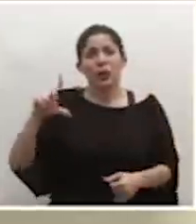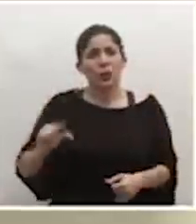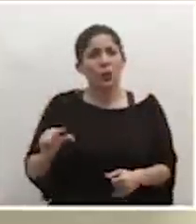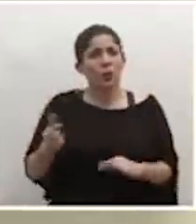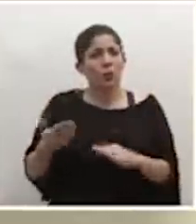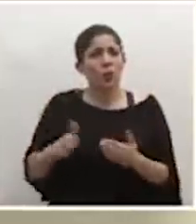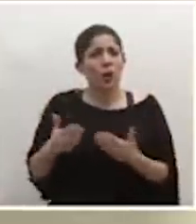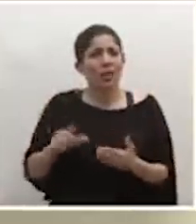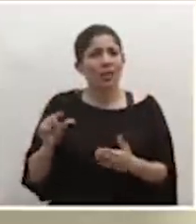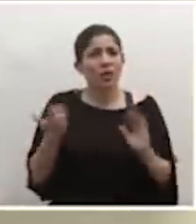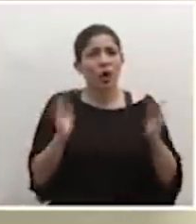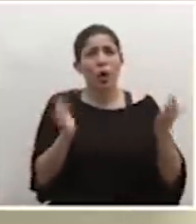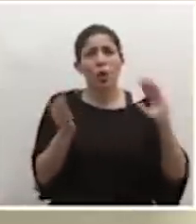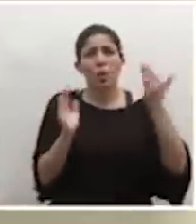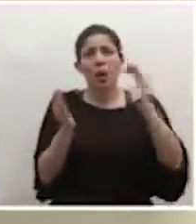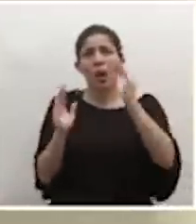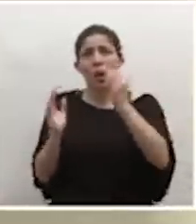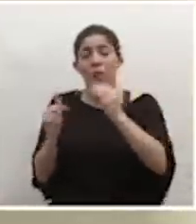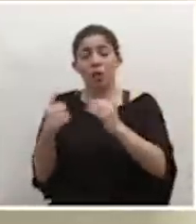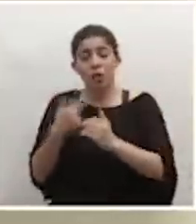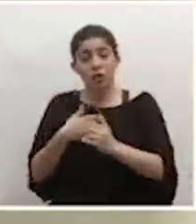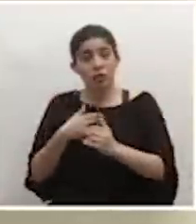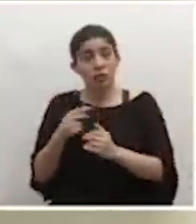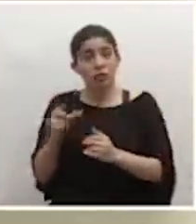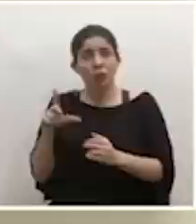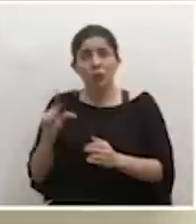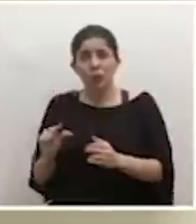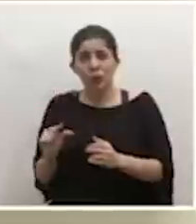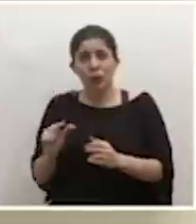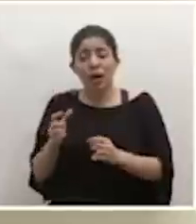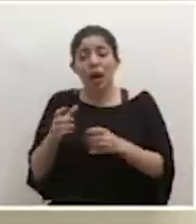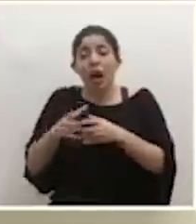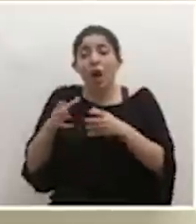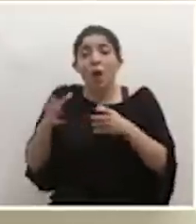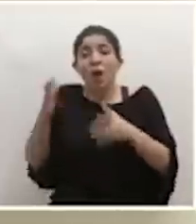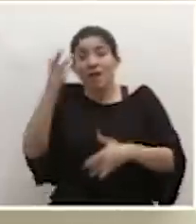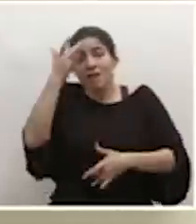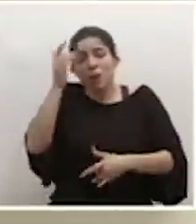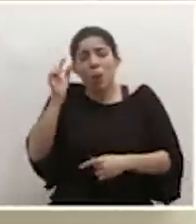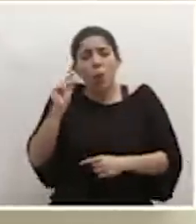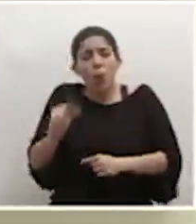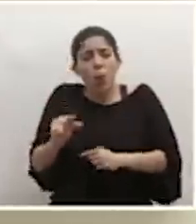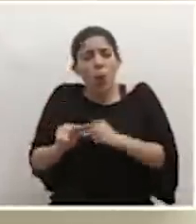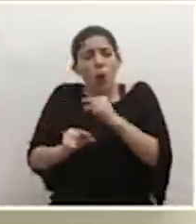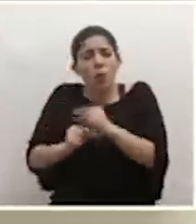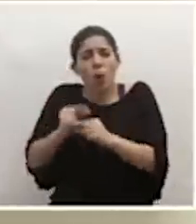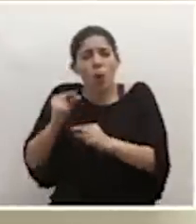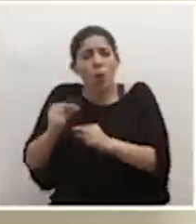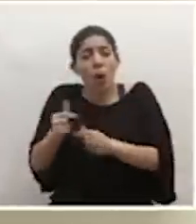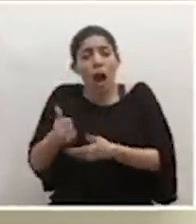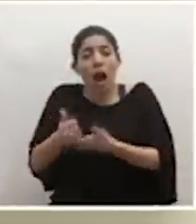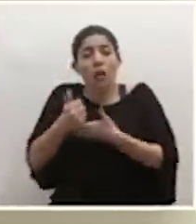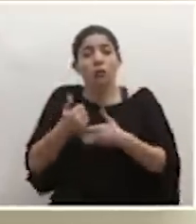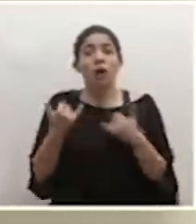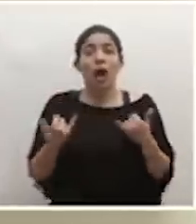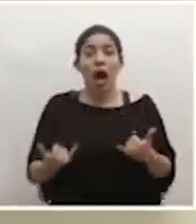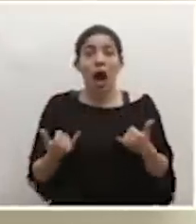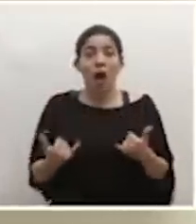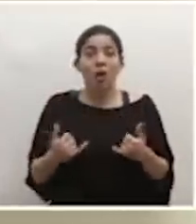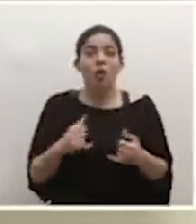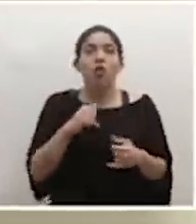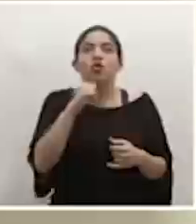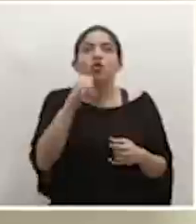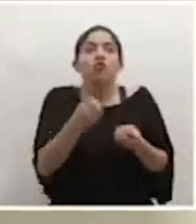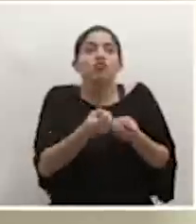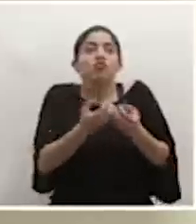Hemos tenido en realidad un incremento de casos muy progresivo, muy pablatino. Y eso que es lo que ha permitido, que en este momento no tengamos decenas